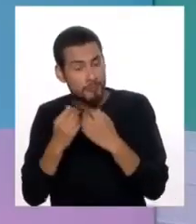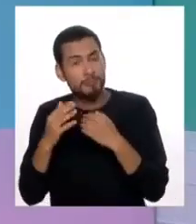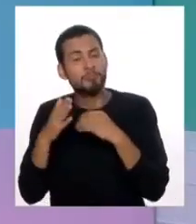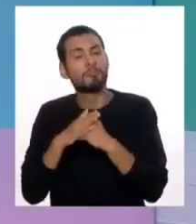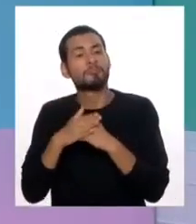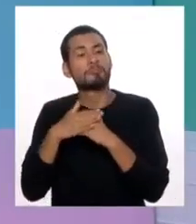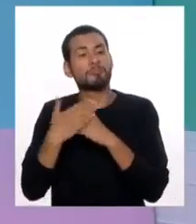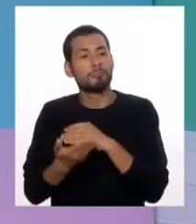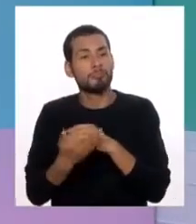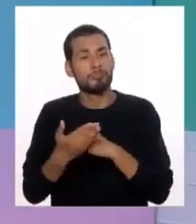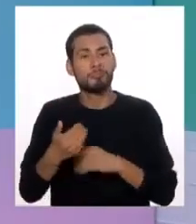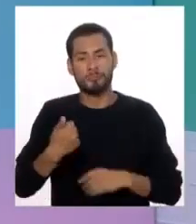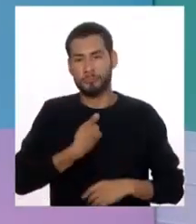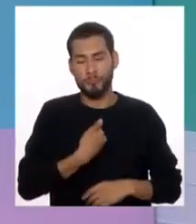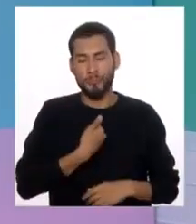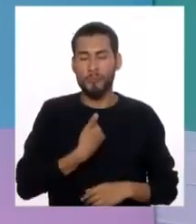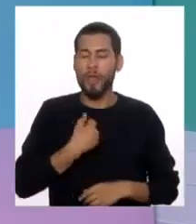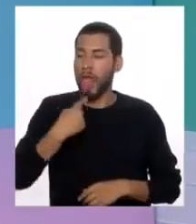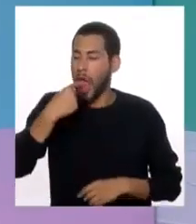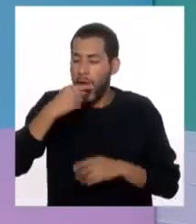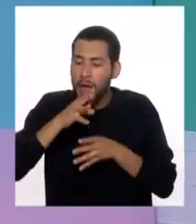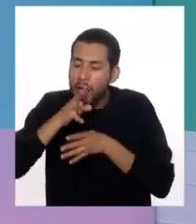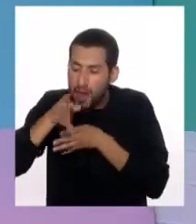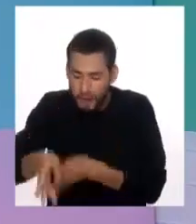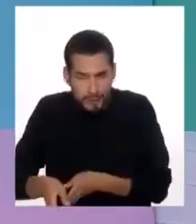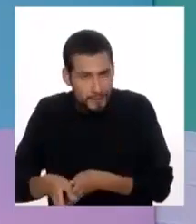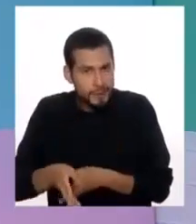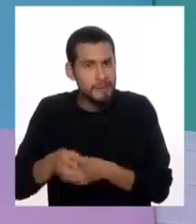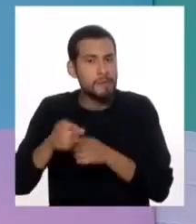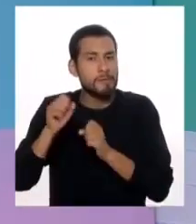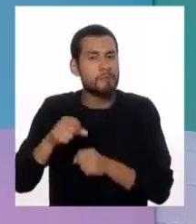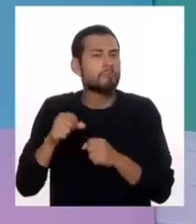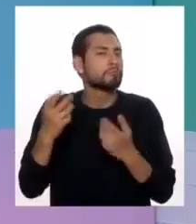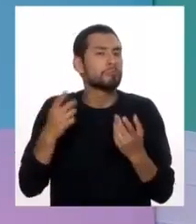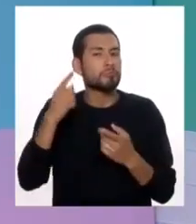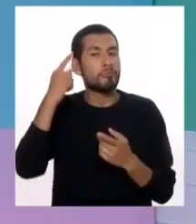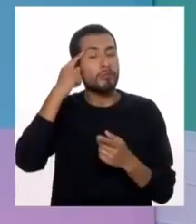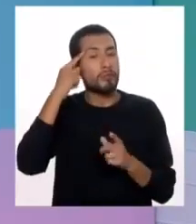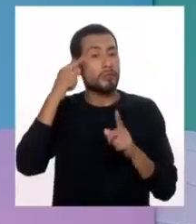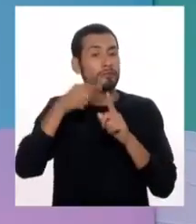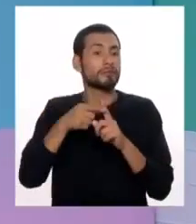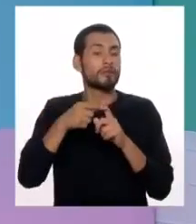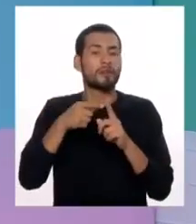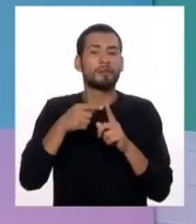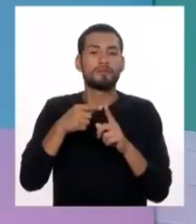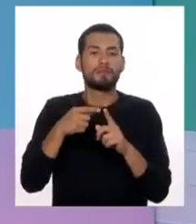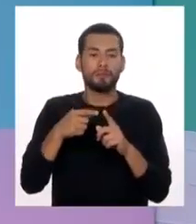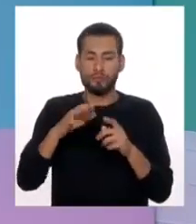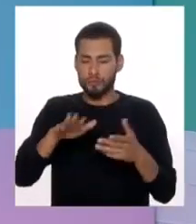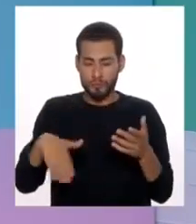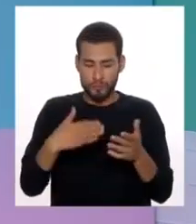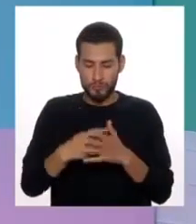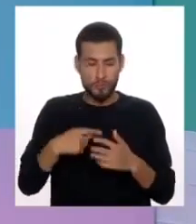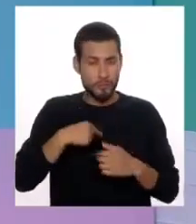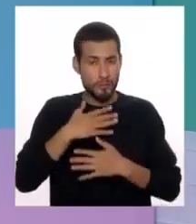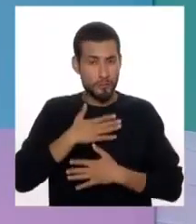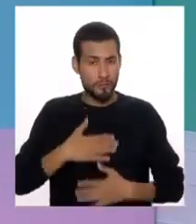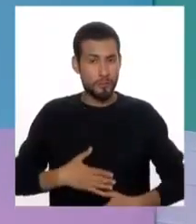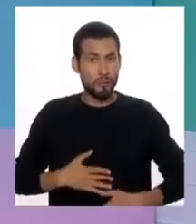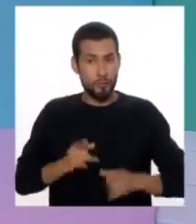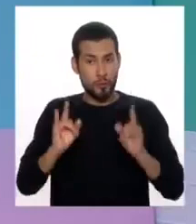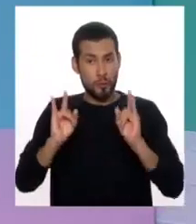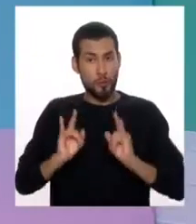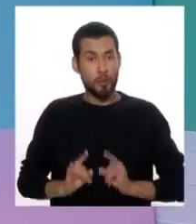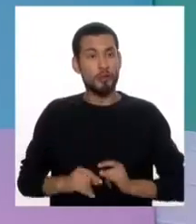luego a inducirse el vómito. Claro. Con la finalidad, entre comillas, de no absorber la